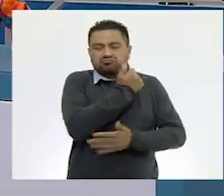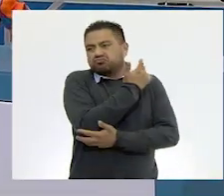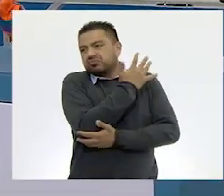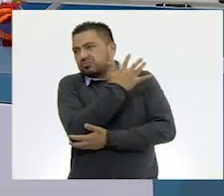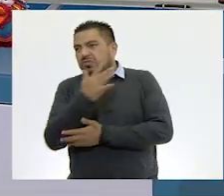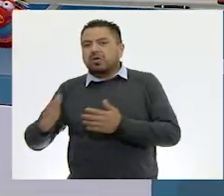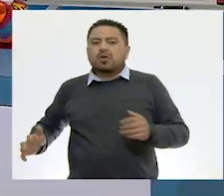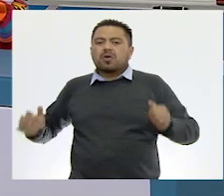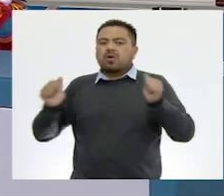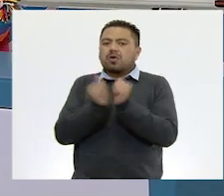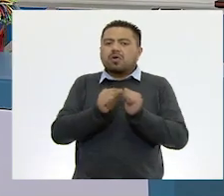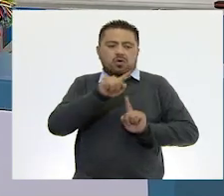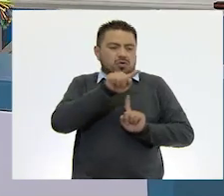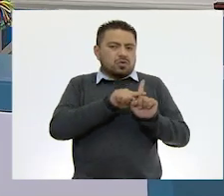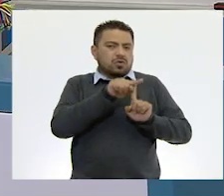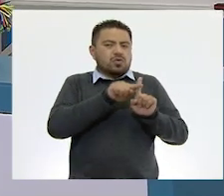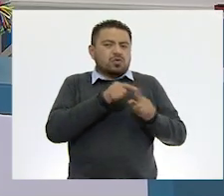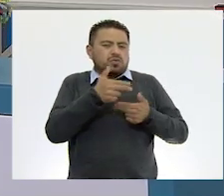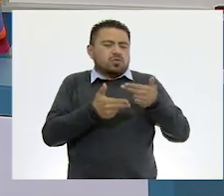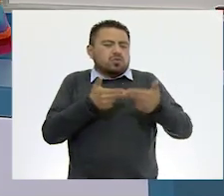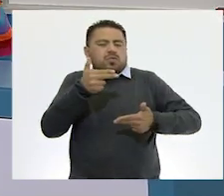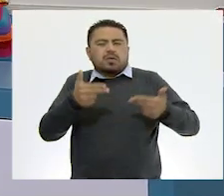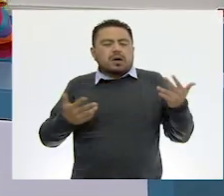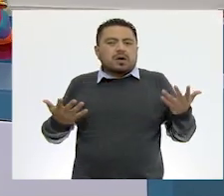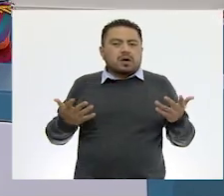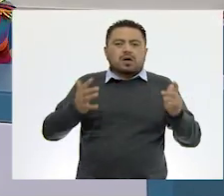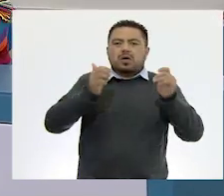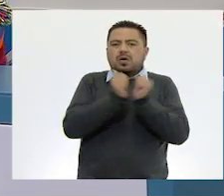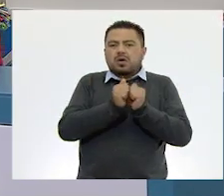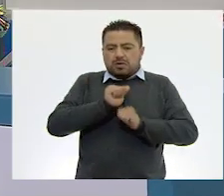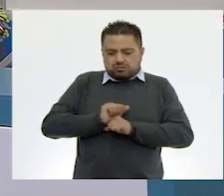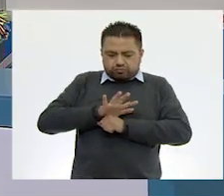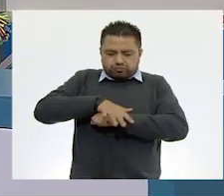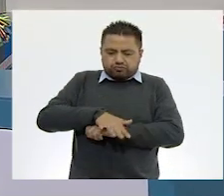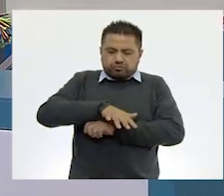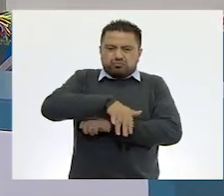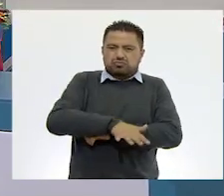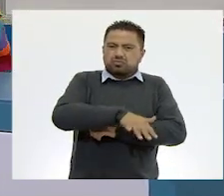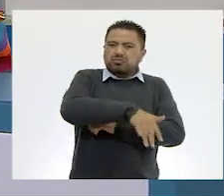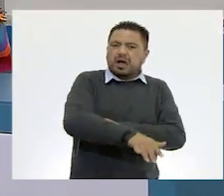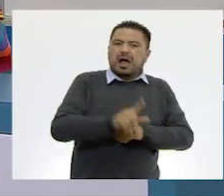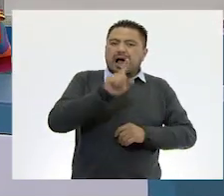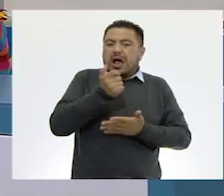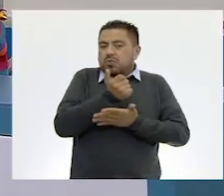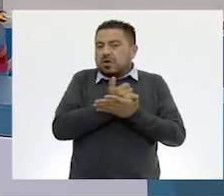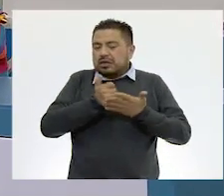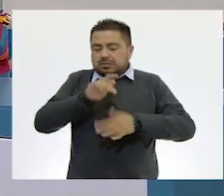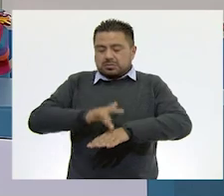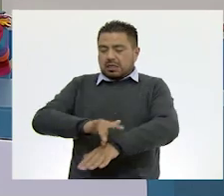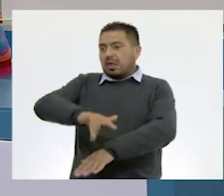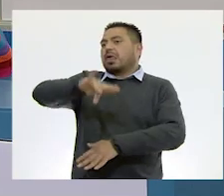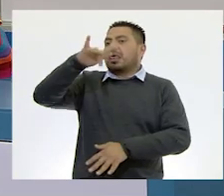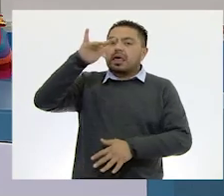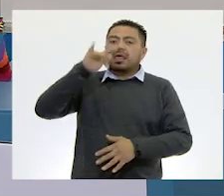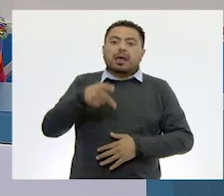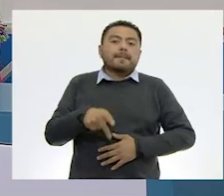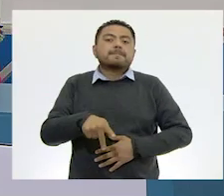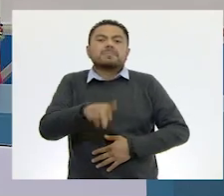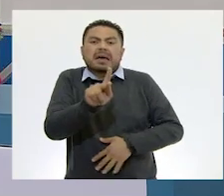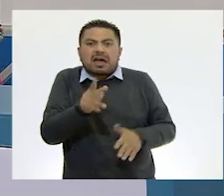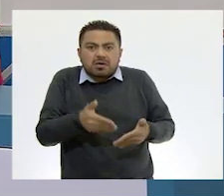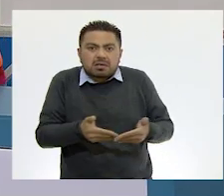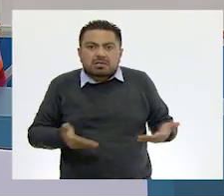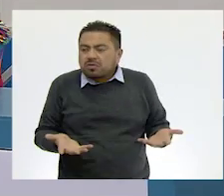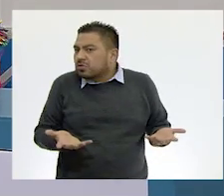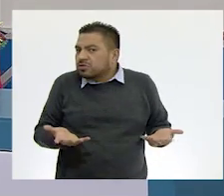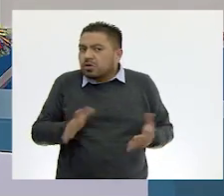con clima húmedo, con cascadas de agua azul, cristalina. Pero entonces,